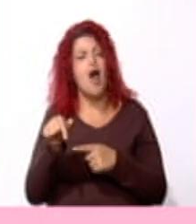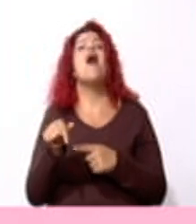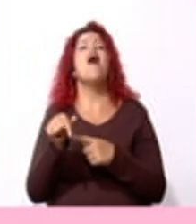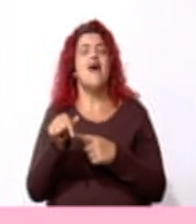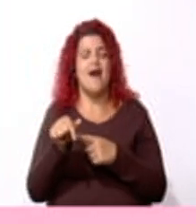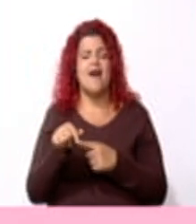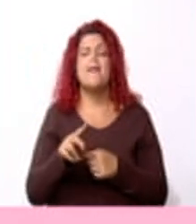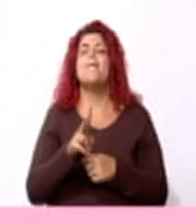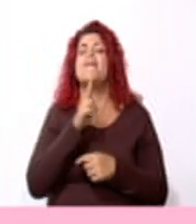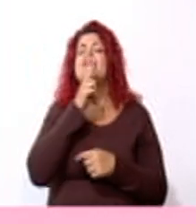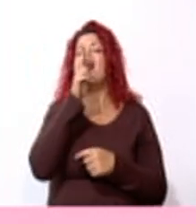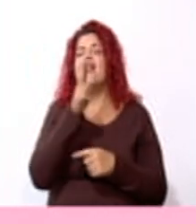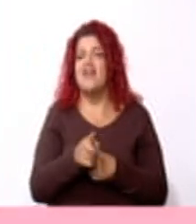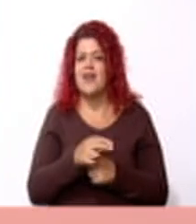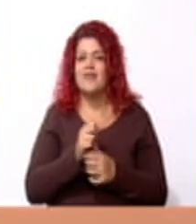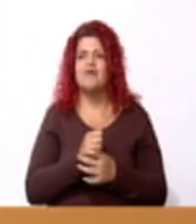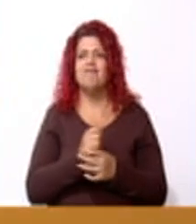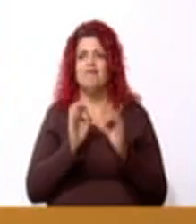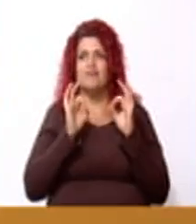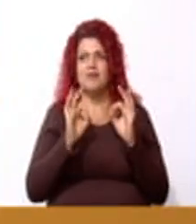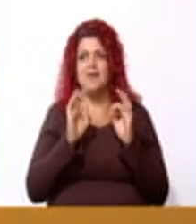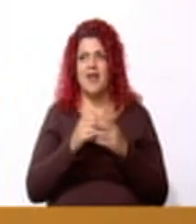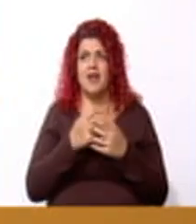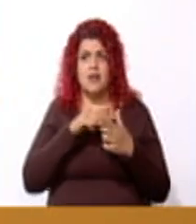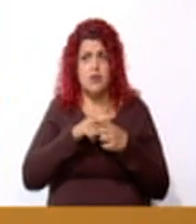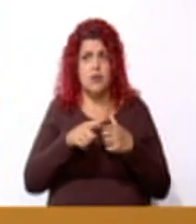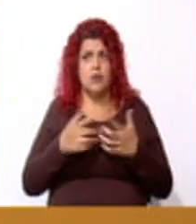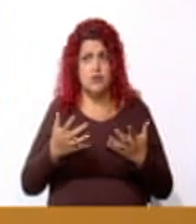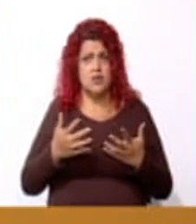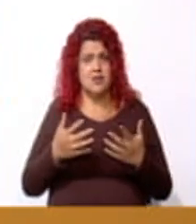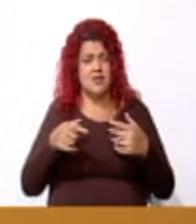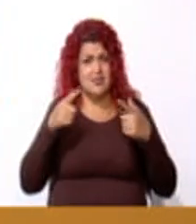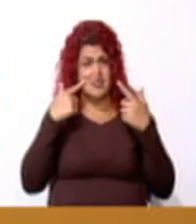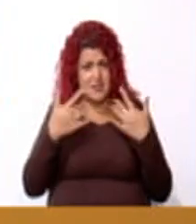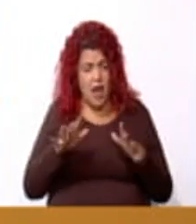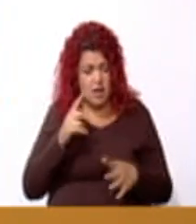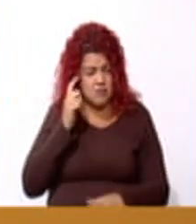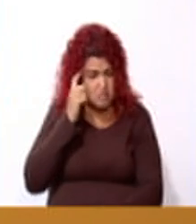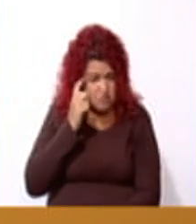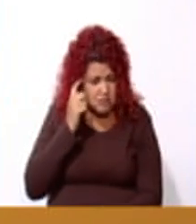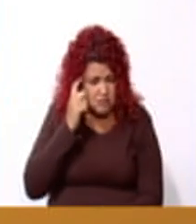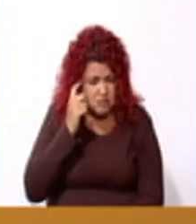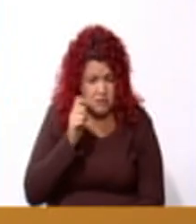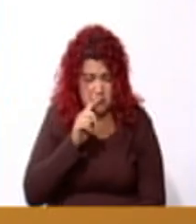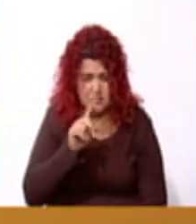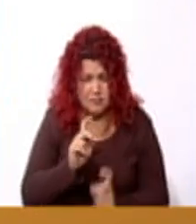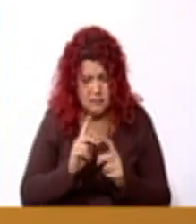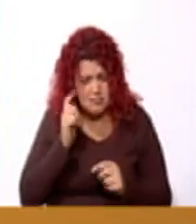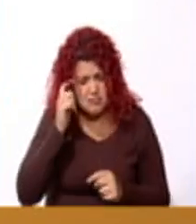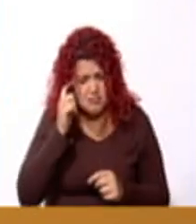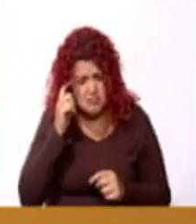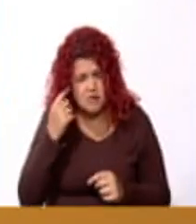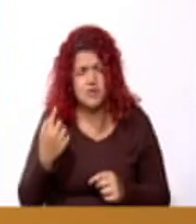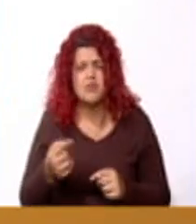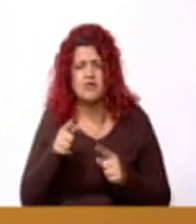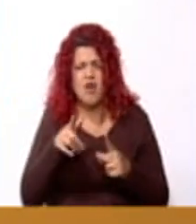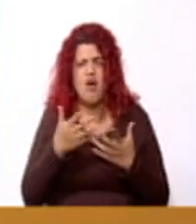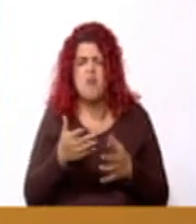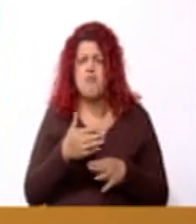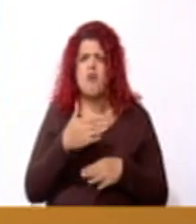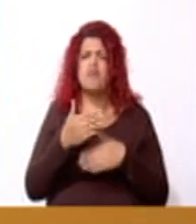¿Verdadero? Muy bien. Entonces, una vez analizadas estas preguntas, ya ustedes ven cómo van.